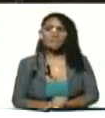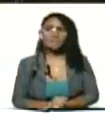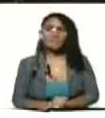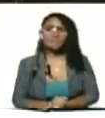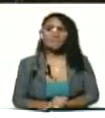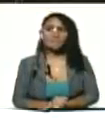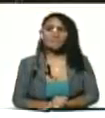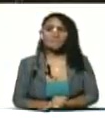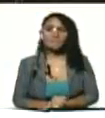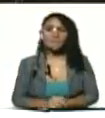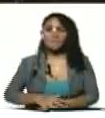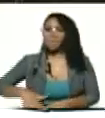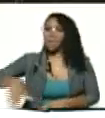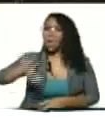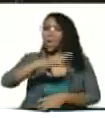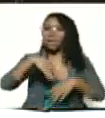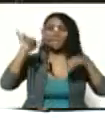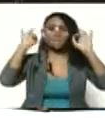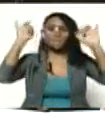todos los celebran